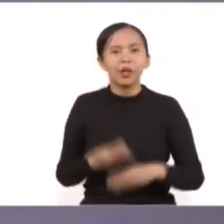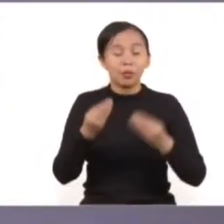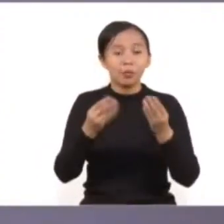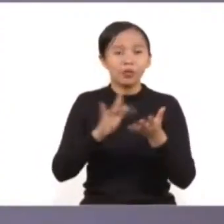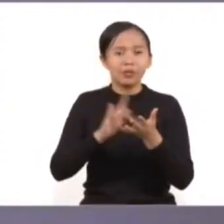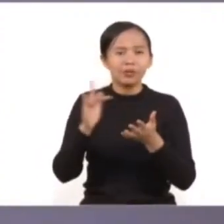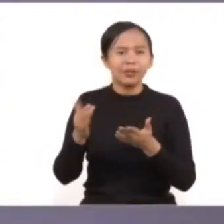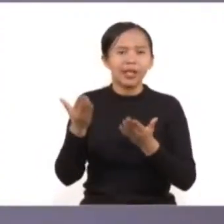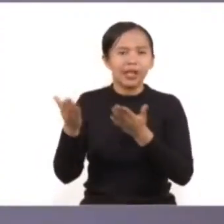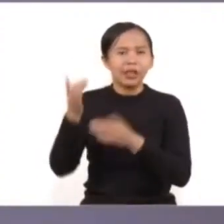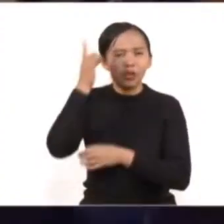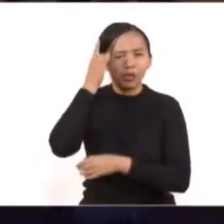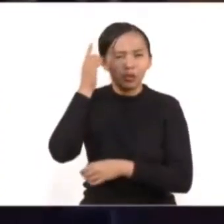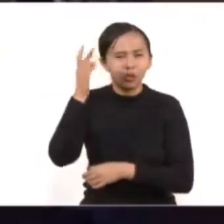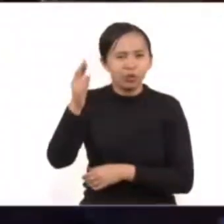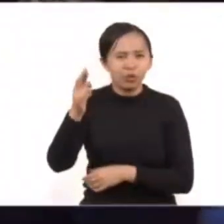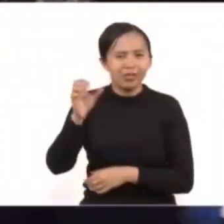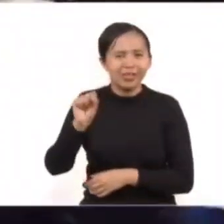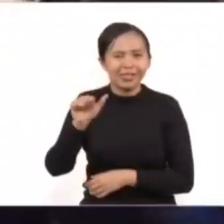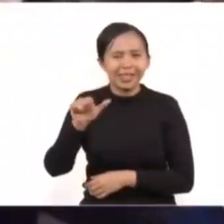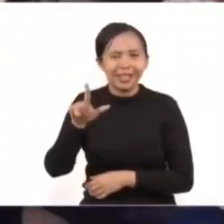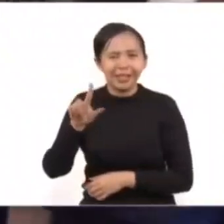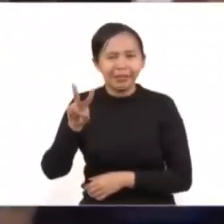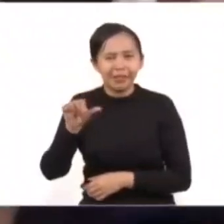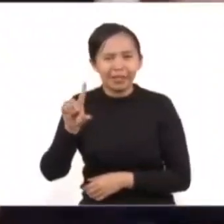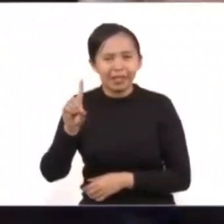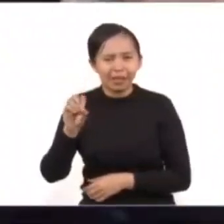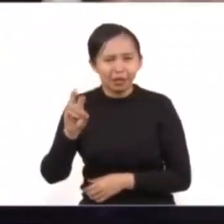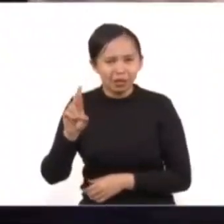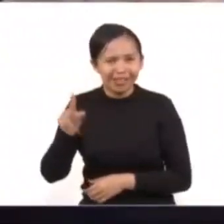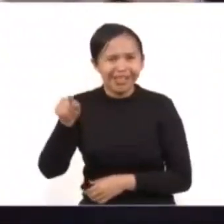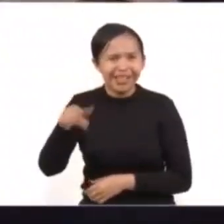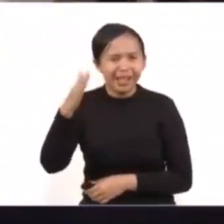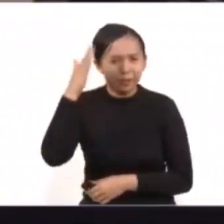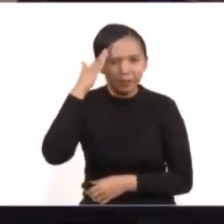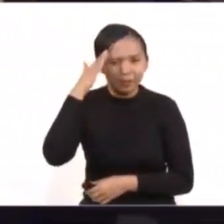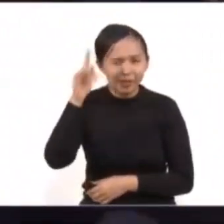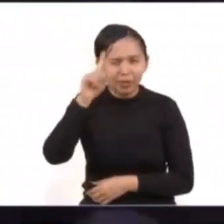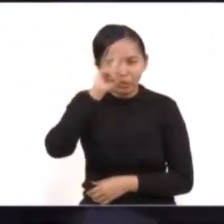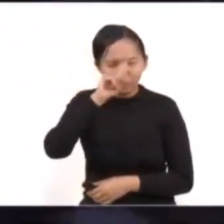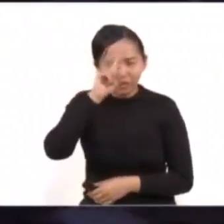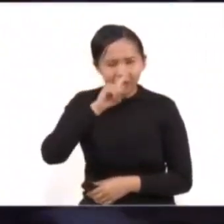Agradecemos las palabras del doctor Salvador Guerrero Chiprés, presidente del Consejo Ciudadano.